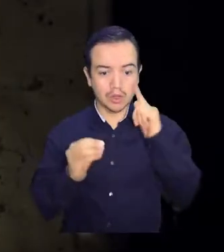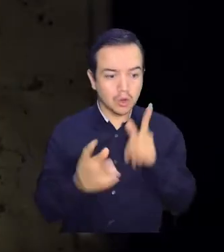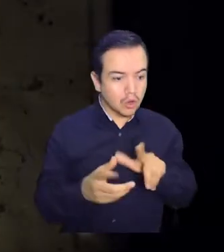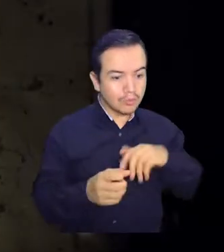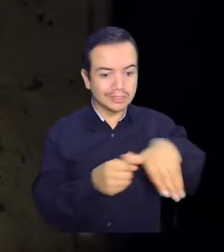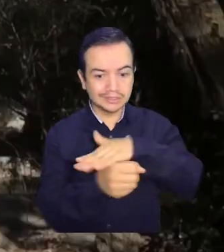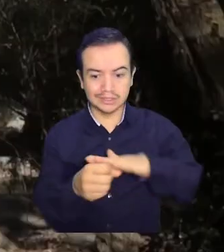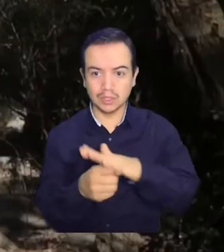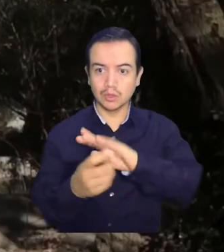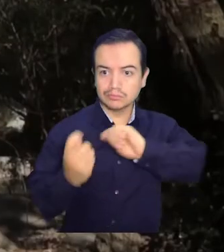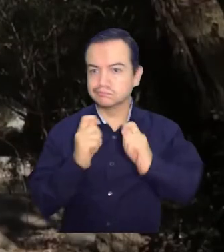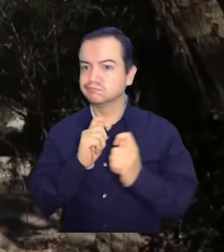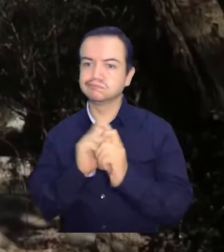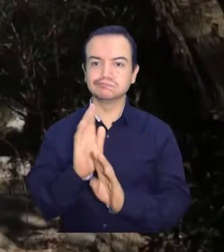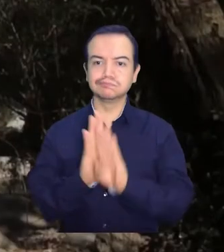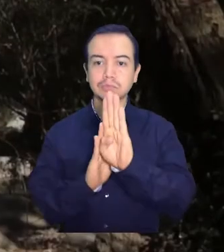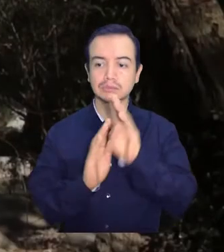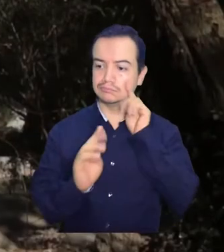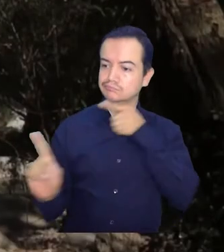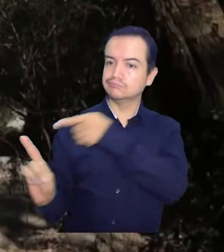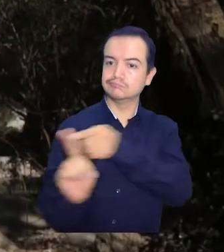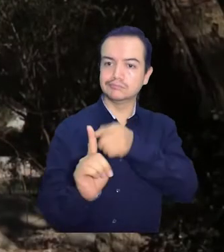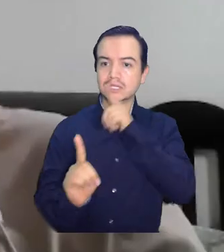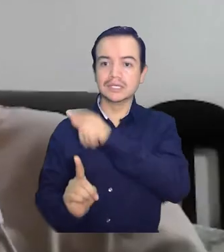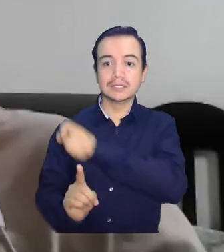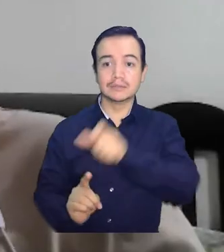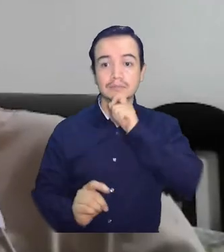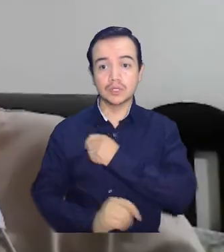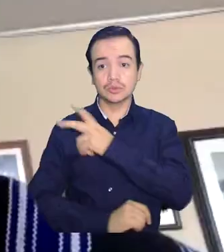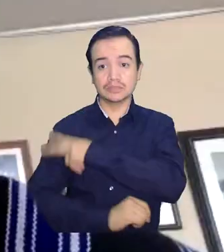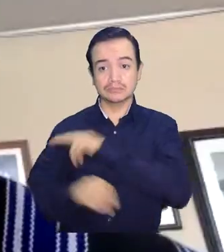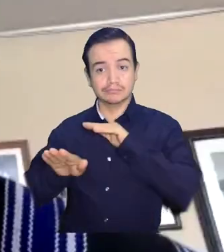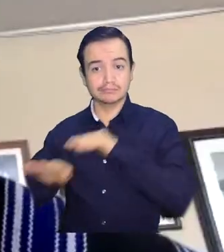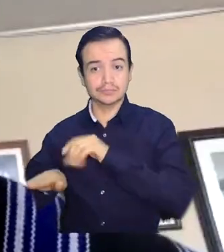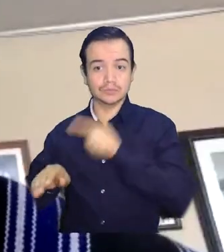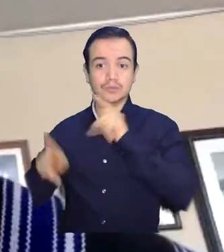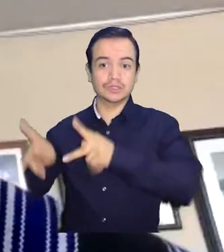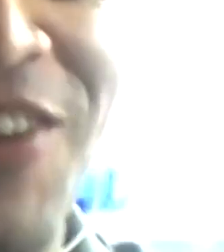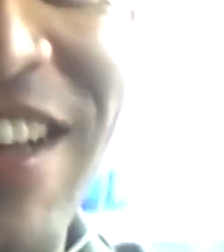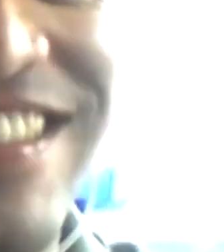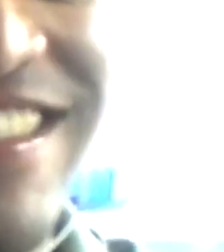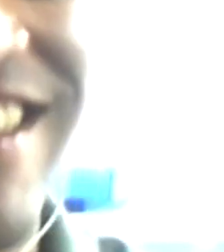hacia la transformación del territorio y el desarrollo sostenible, dirigido a representantes estudiantiles de la Alma Mater.